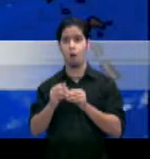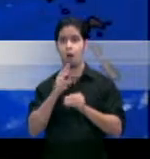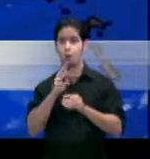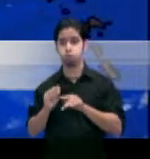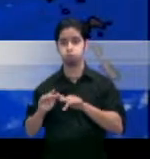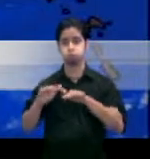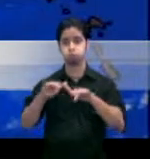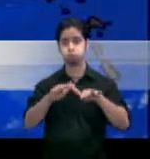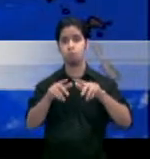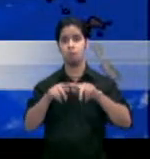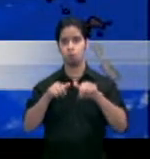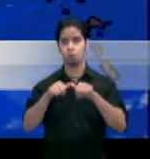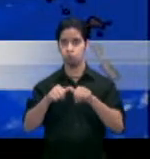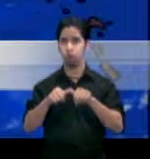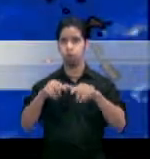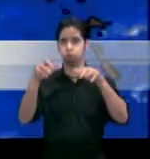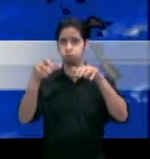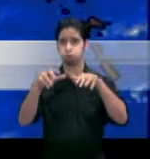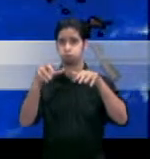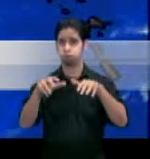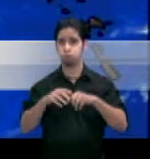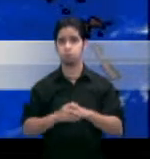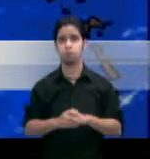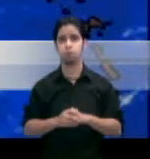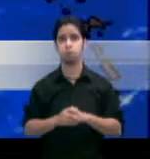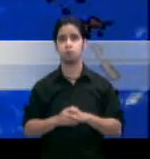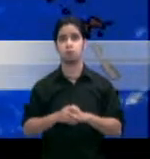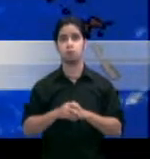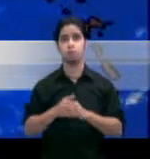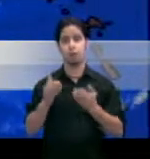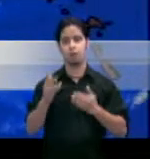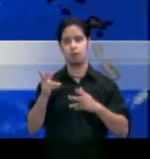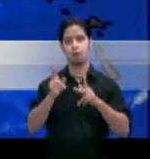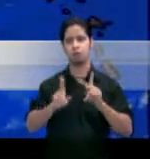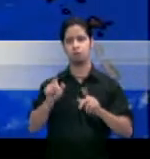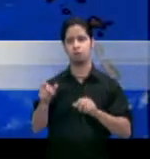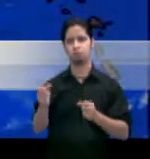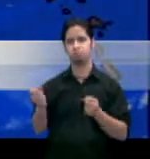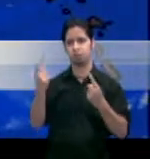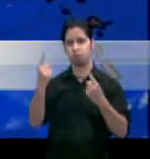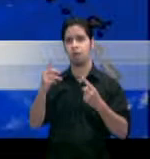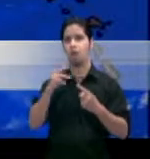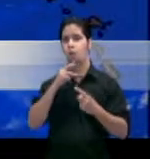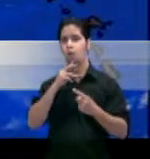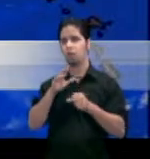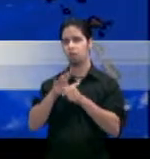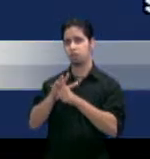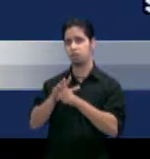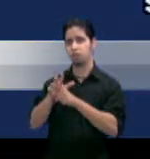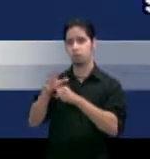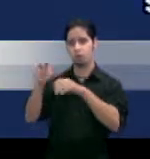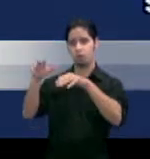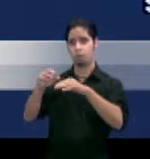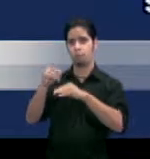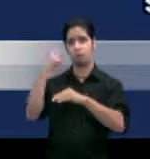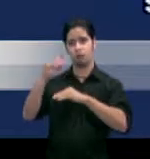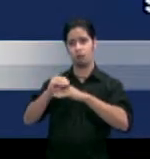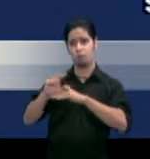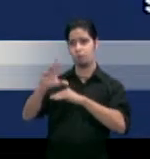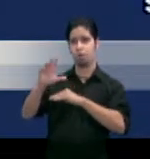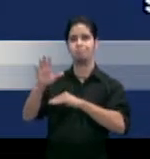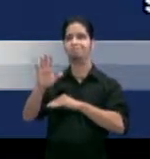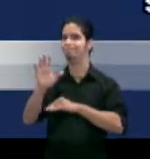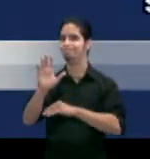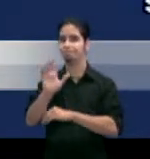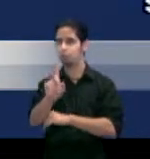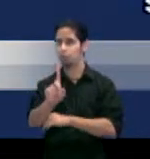precipitación, los ciudadanos pudieran entender que los abastos están recibiendo suficiente agua. Esto no es así, por lo que el llamado es al uso